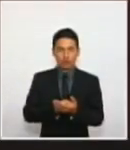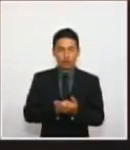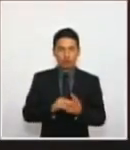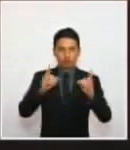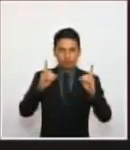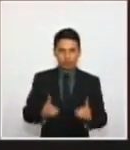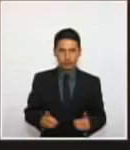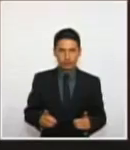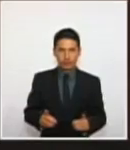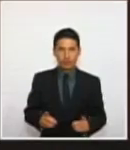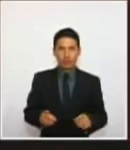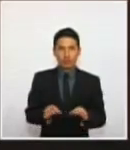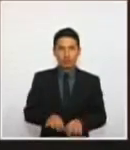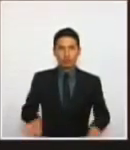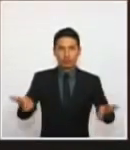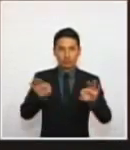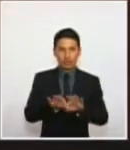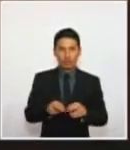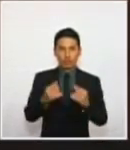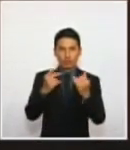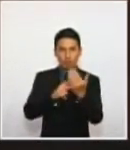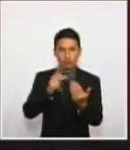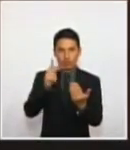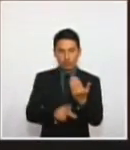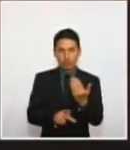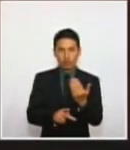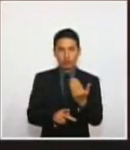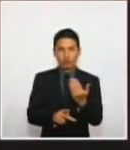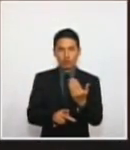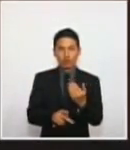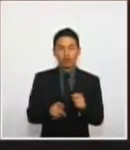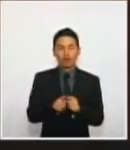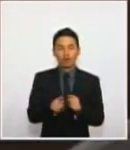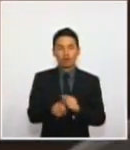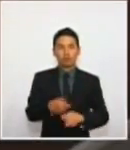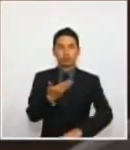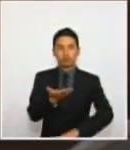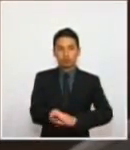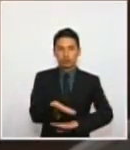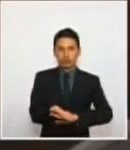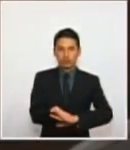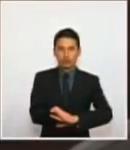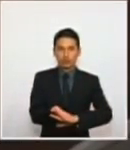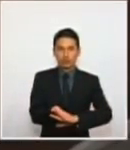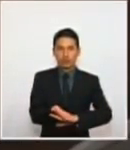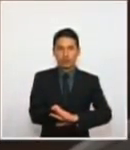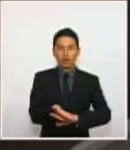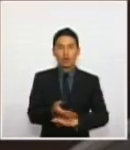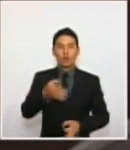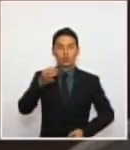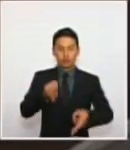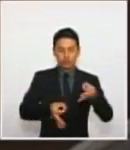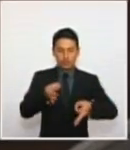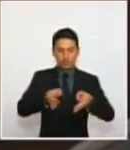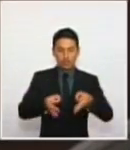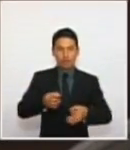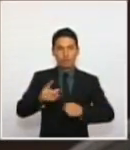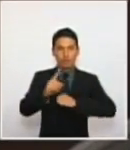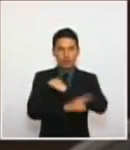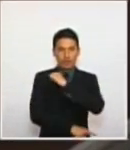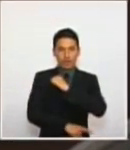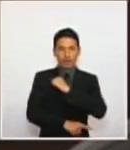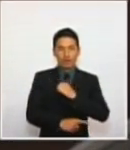Es fundamental en el proyecto la apuesta por esa justicia penal militar.